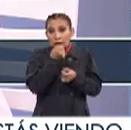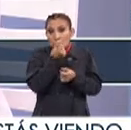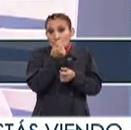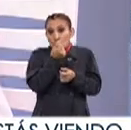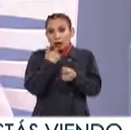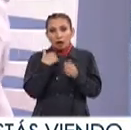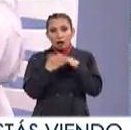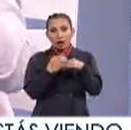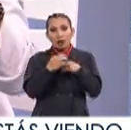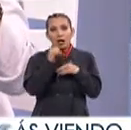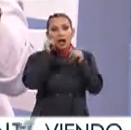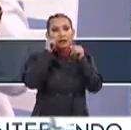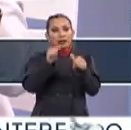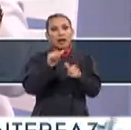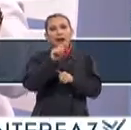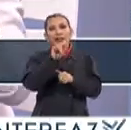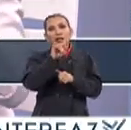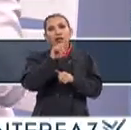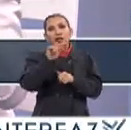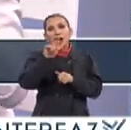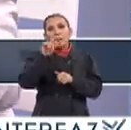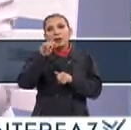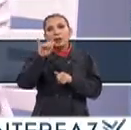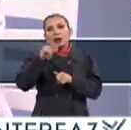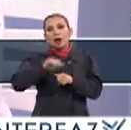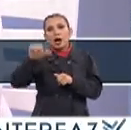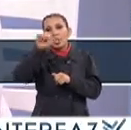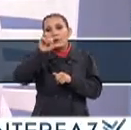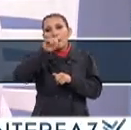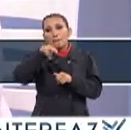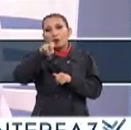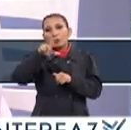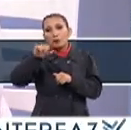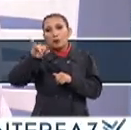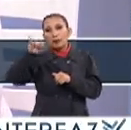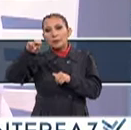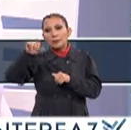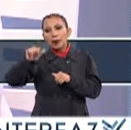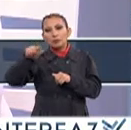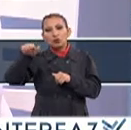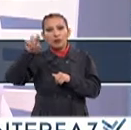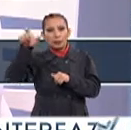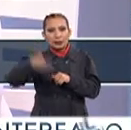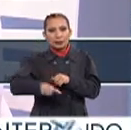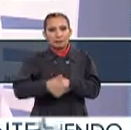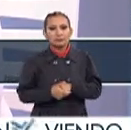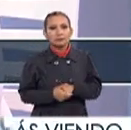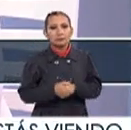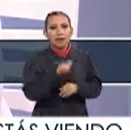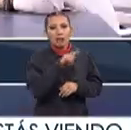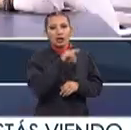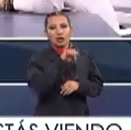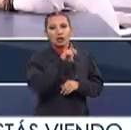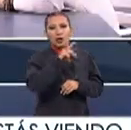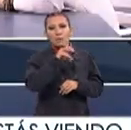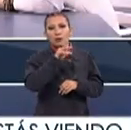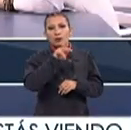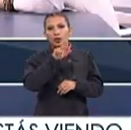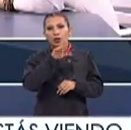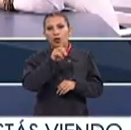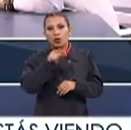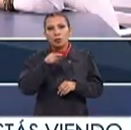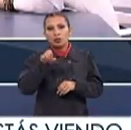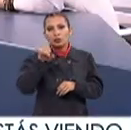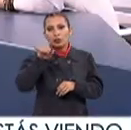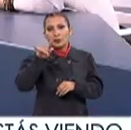escribir al correo Atención al público Todo junto Arroba Munal.inva.gob.mx Atención al público Arroba Munal